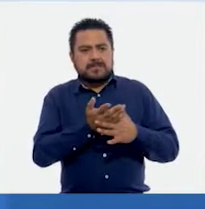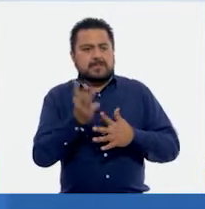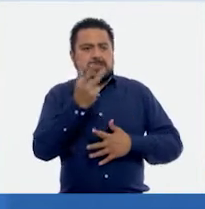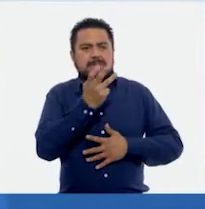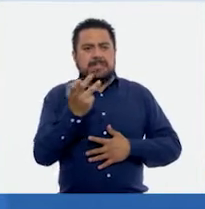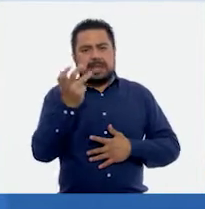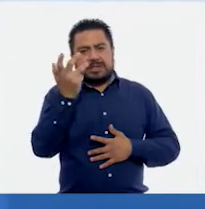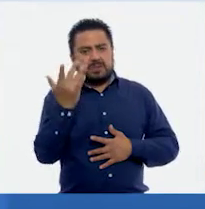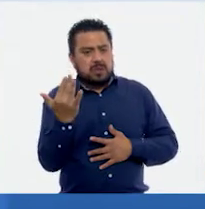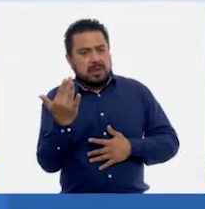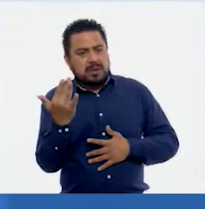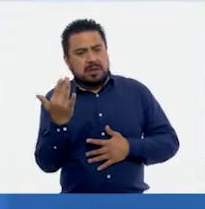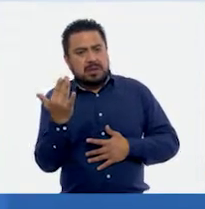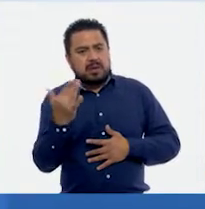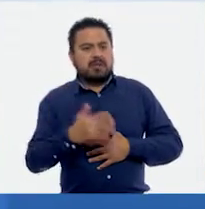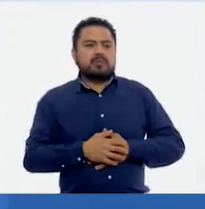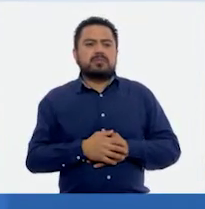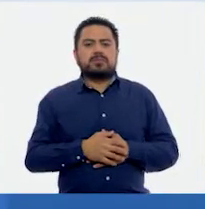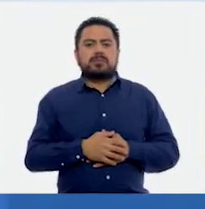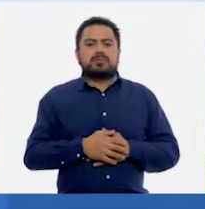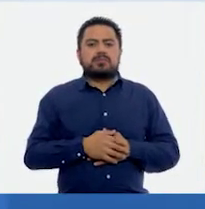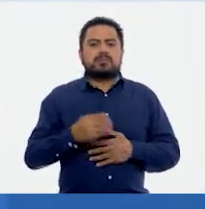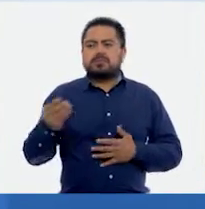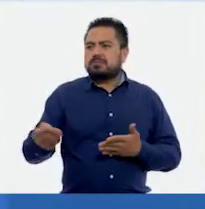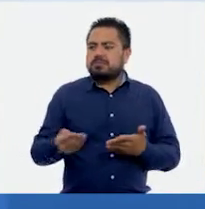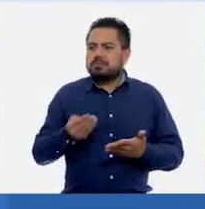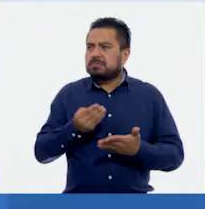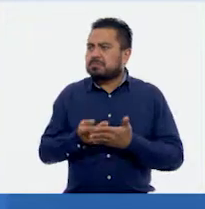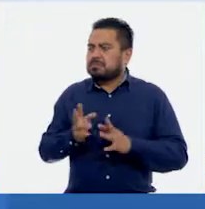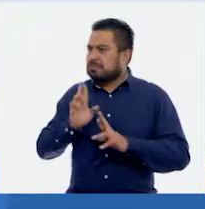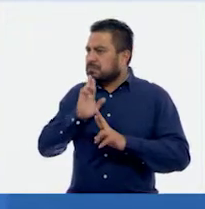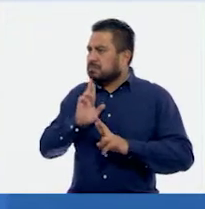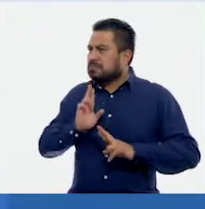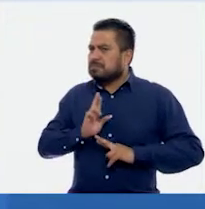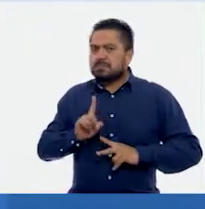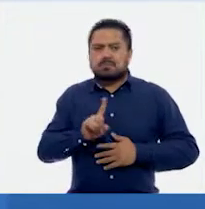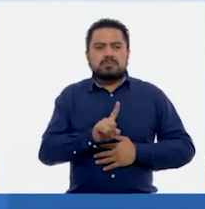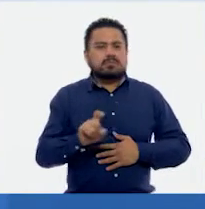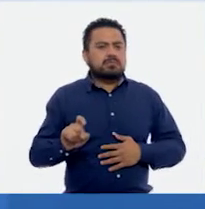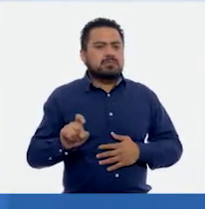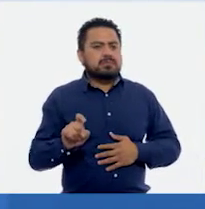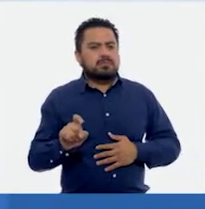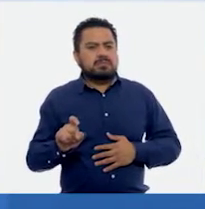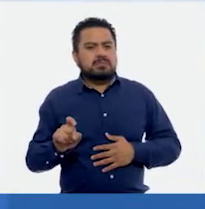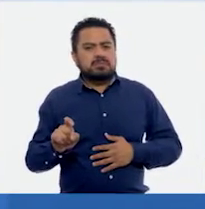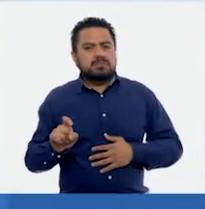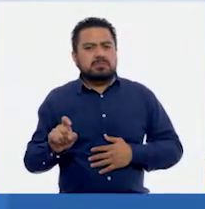350 y nos va a dar 175.